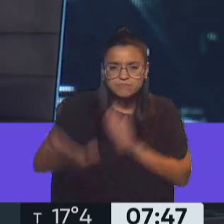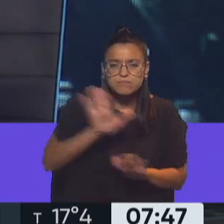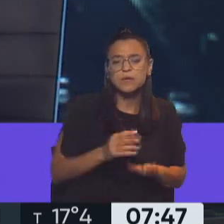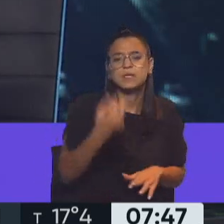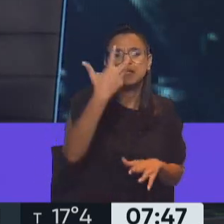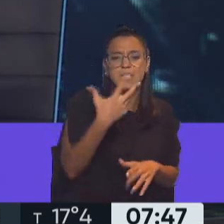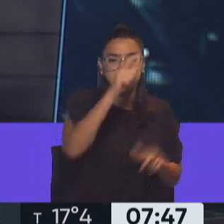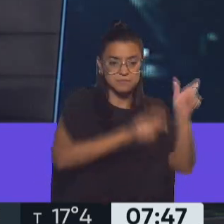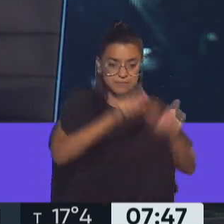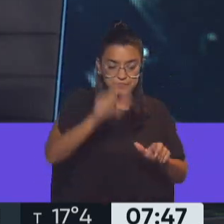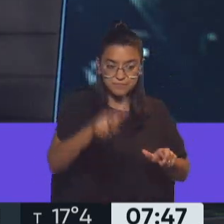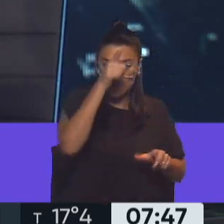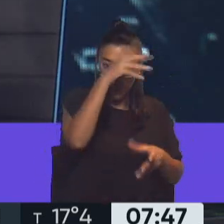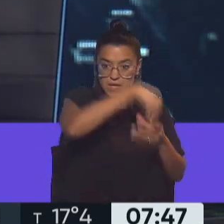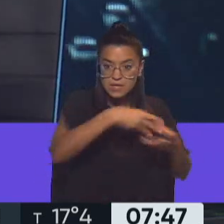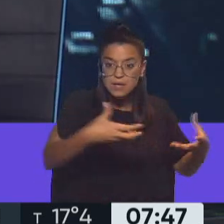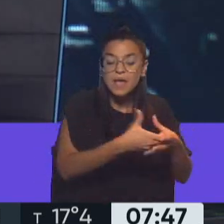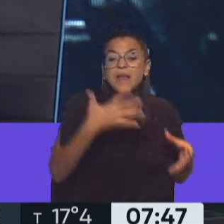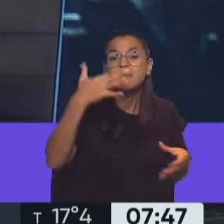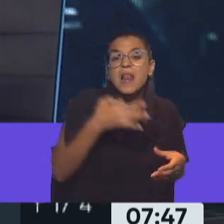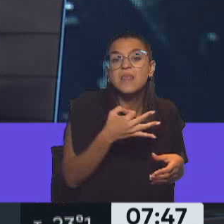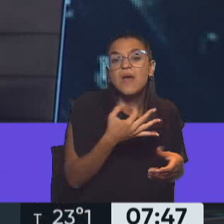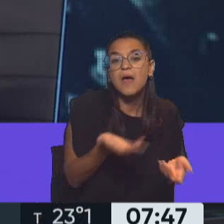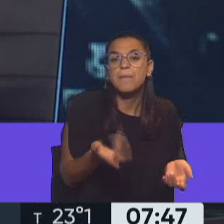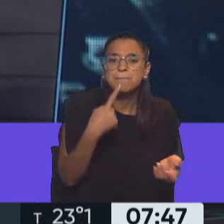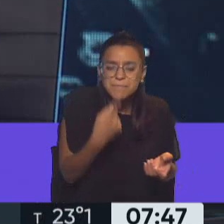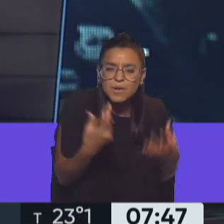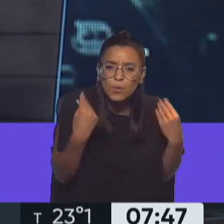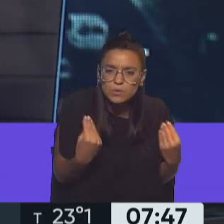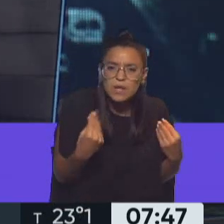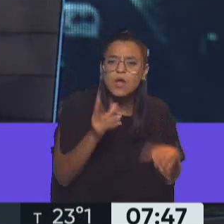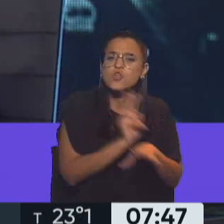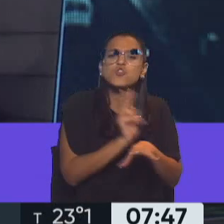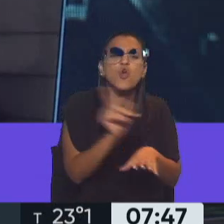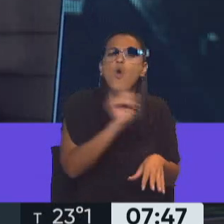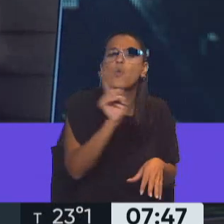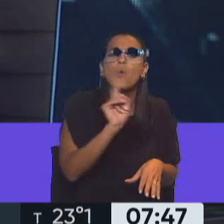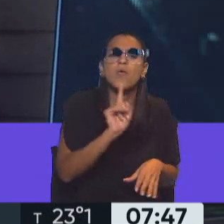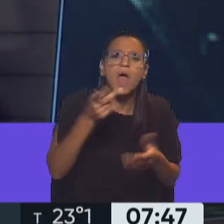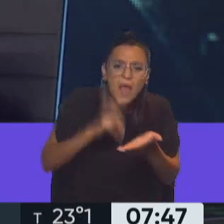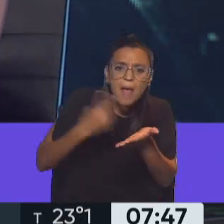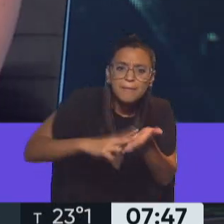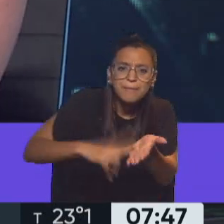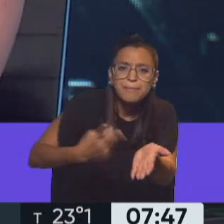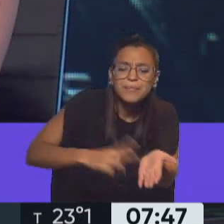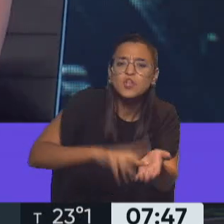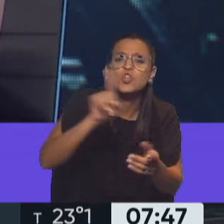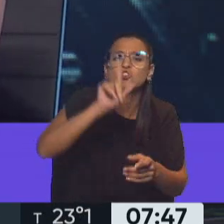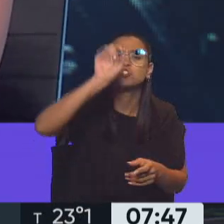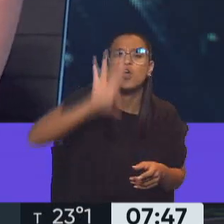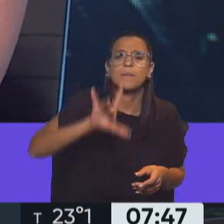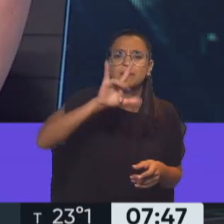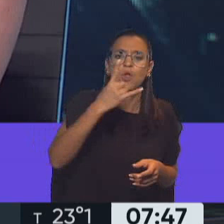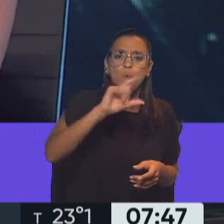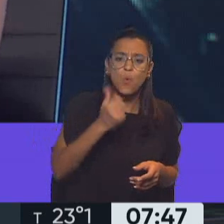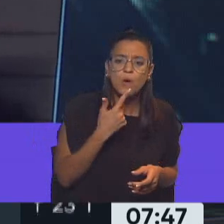tres brigadistas o efectivos de la brigada, en realidad la pregunta es esta, ¿no se estaba protegiendo un accionar que era repetido, no solamente con Lucas? Es